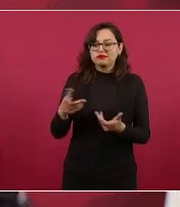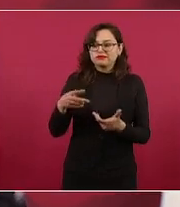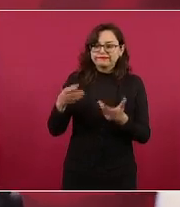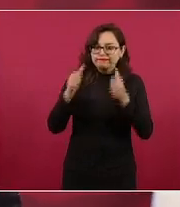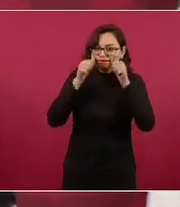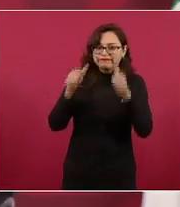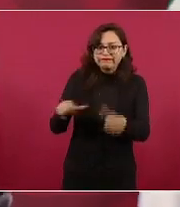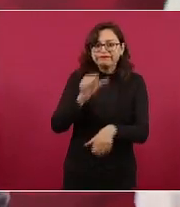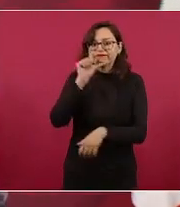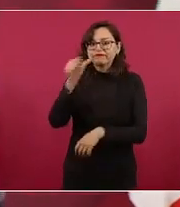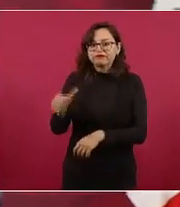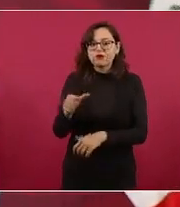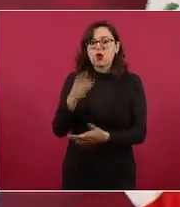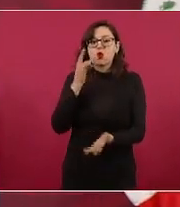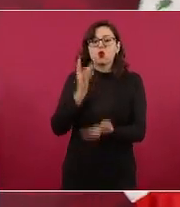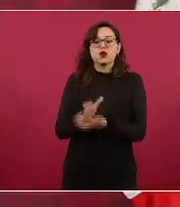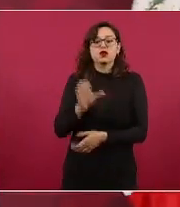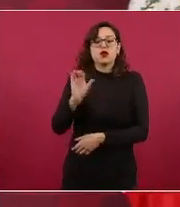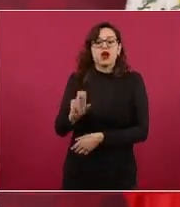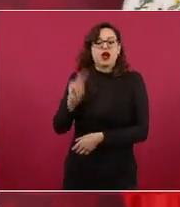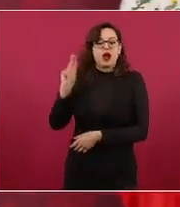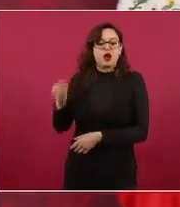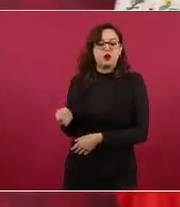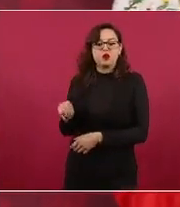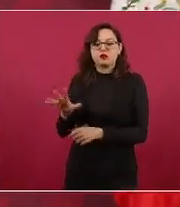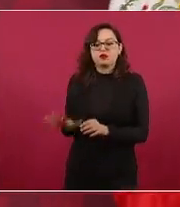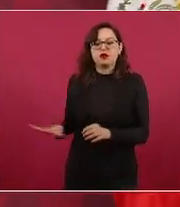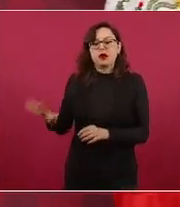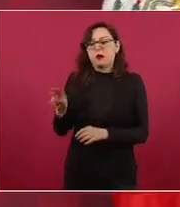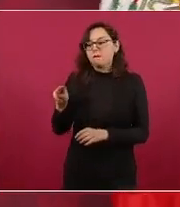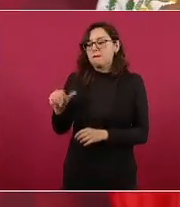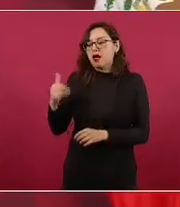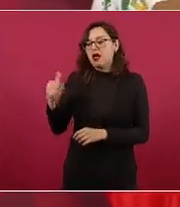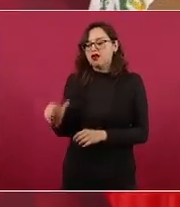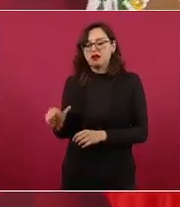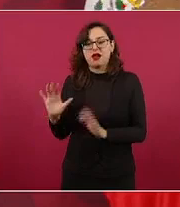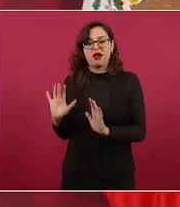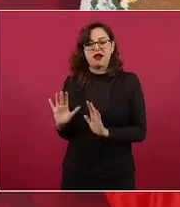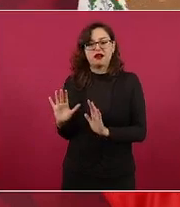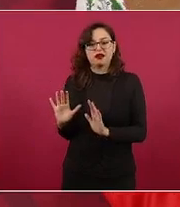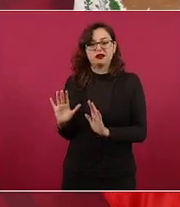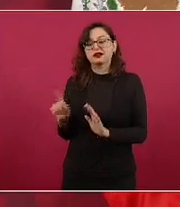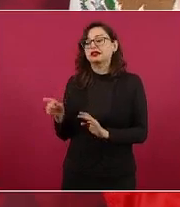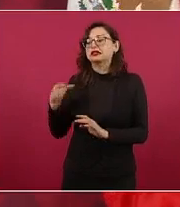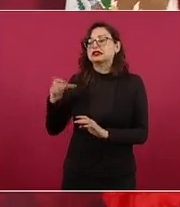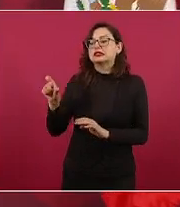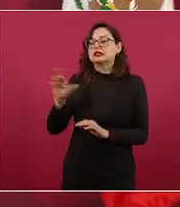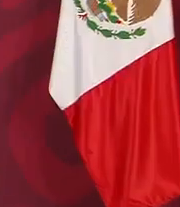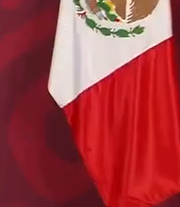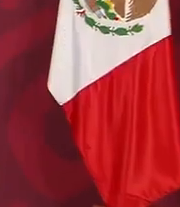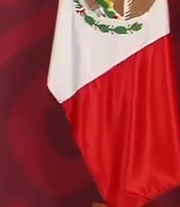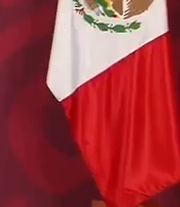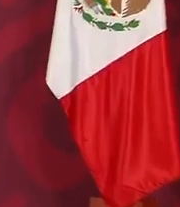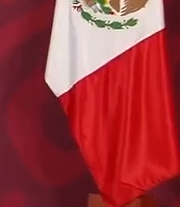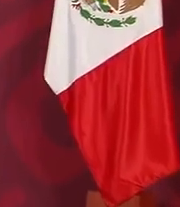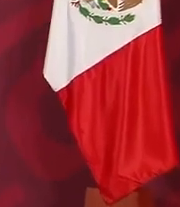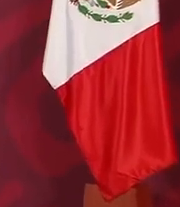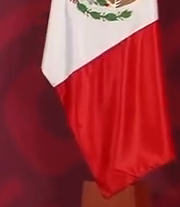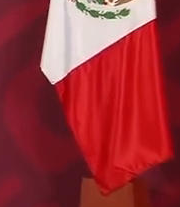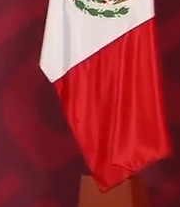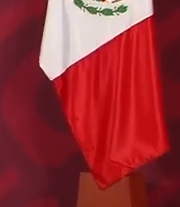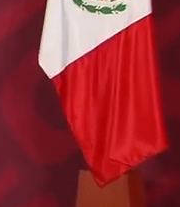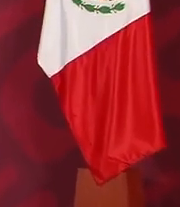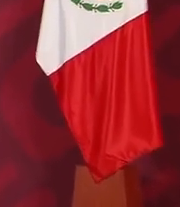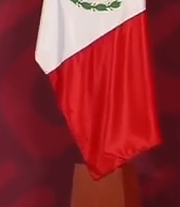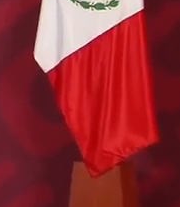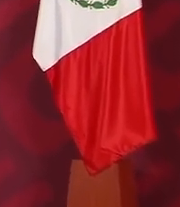fue Cancún y la maya Quintana Roo y eso no todo el estado nada